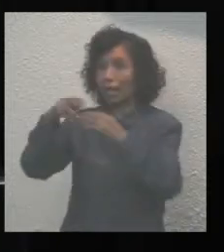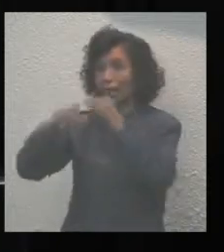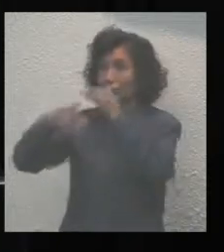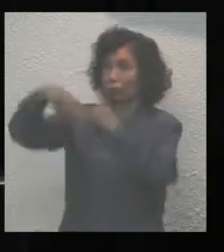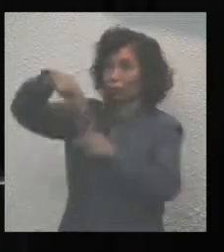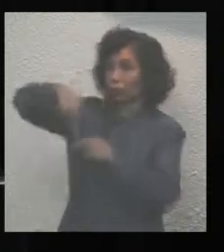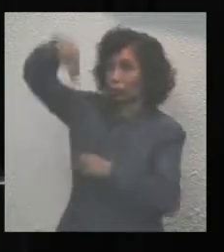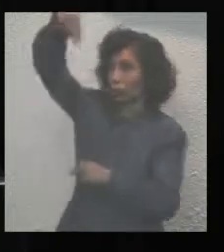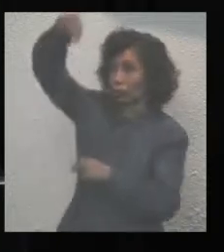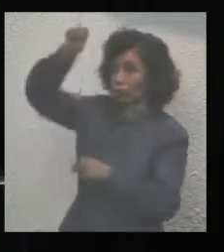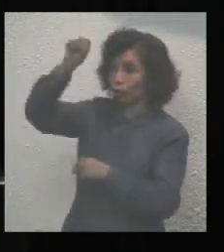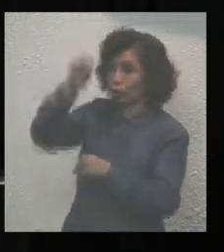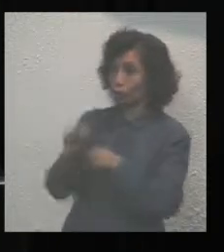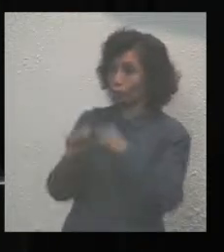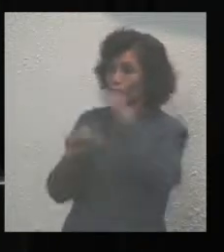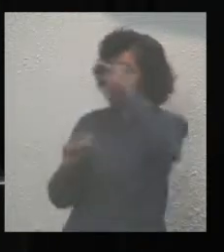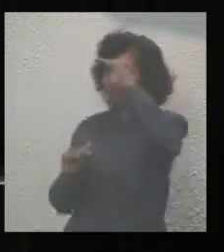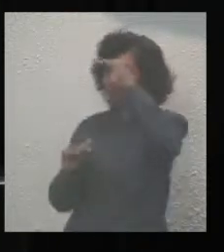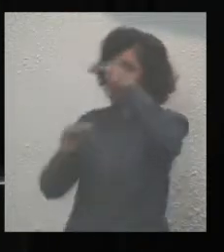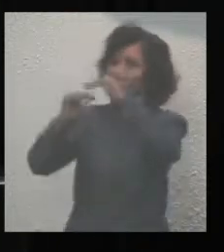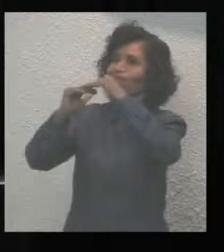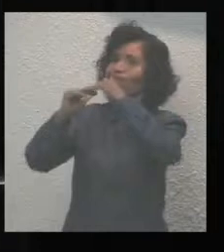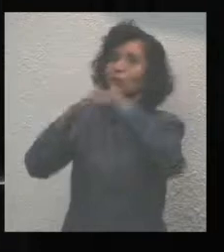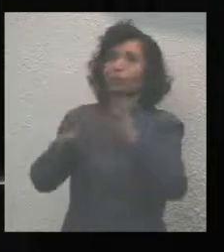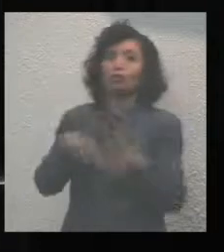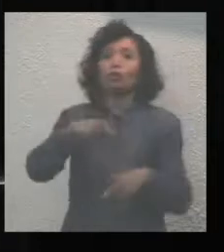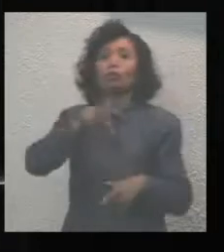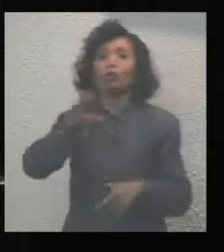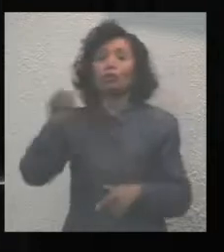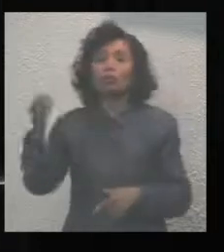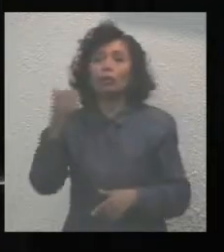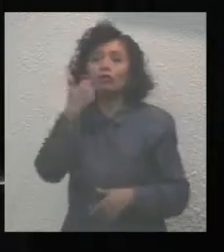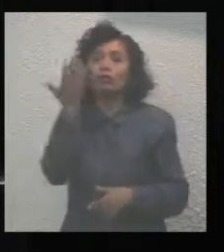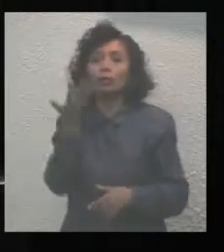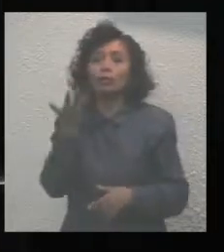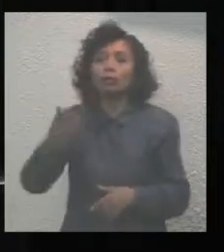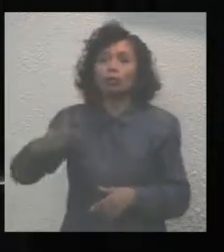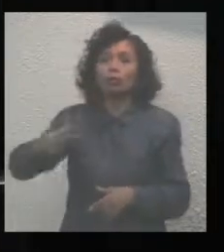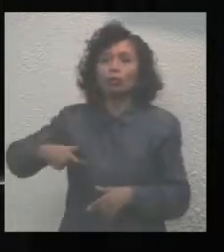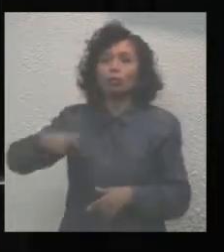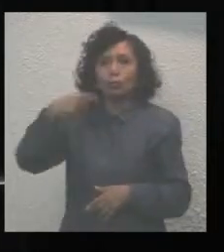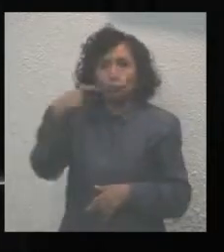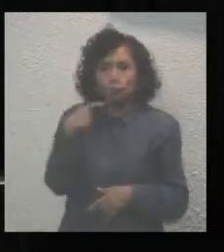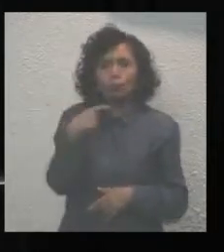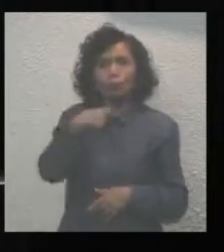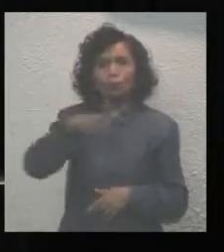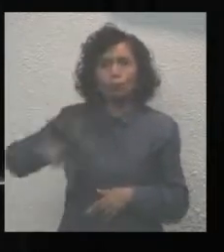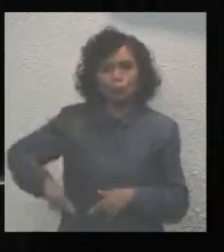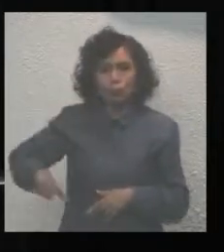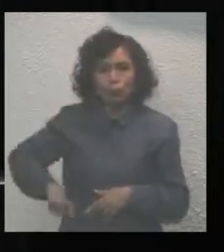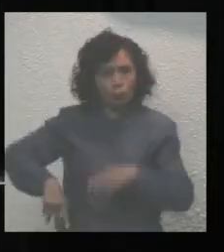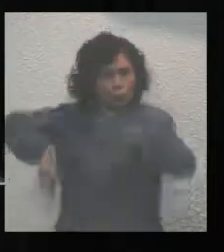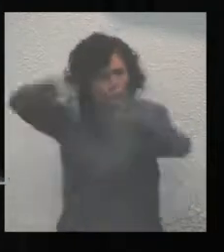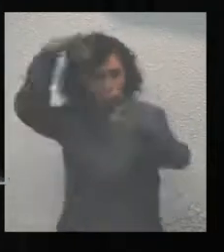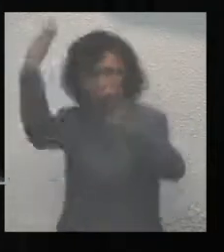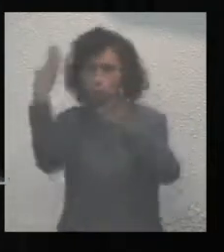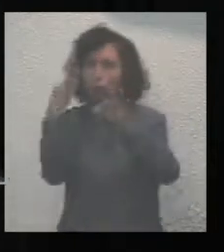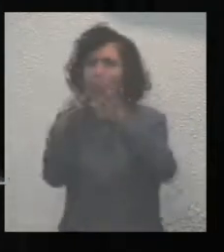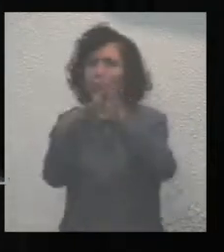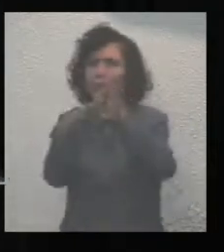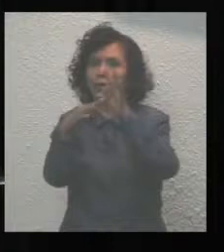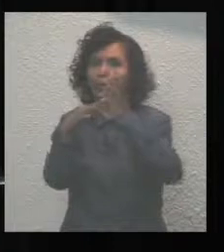regional. Los quintanarroenses queremos un gobierno que cumpla con sus compromisos. Y a través de esta